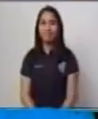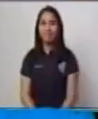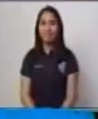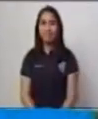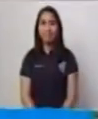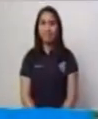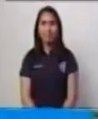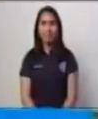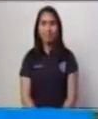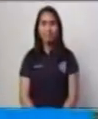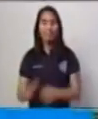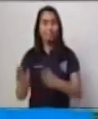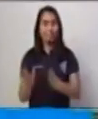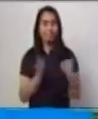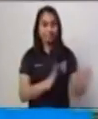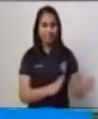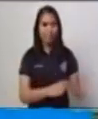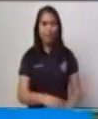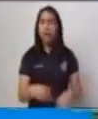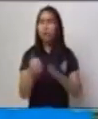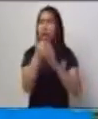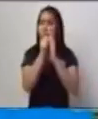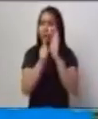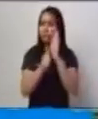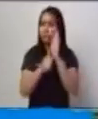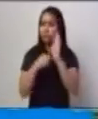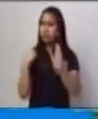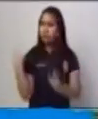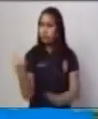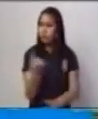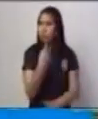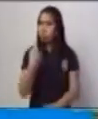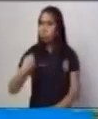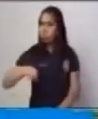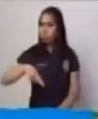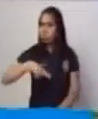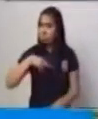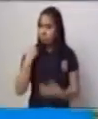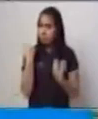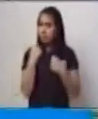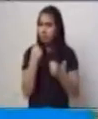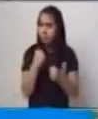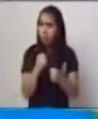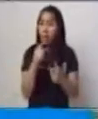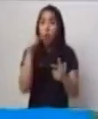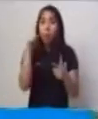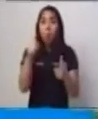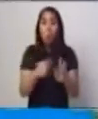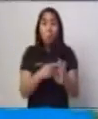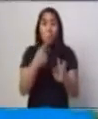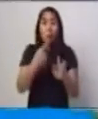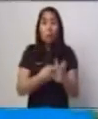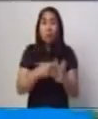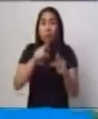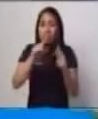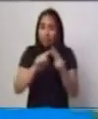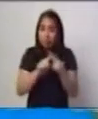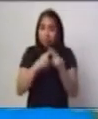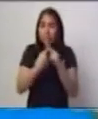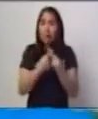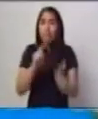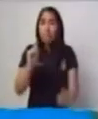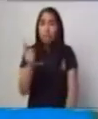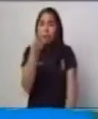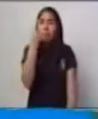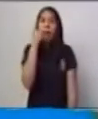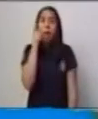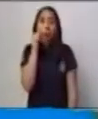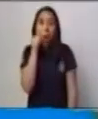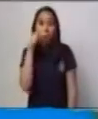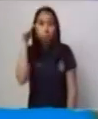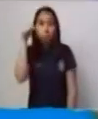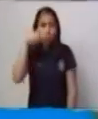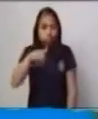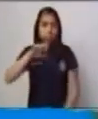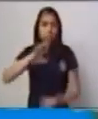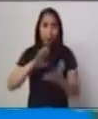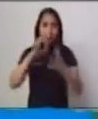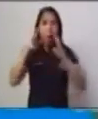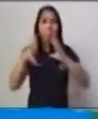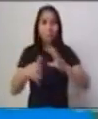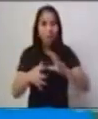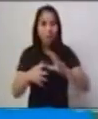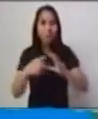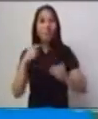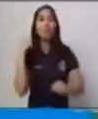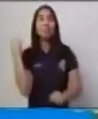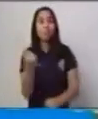El Arte en Todo lo que Hacemos. Desde la aparición del hombre, hemos sido testigos de la increíble capacidad creadora y creativa del ser